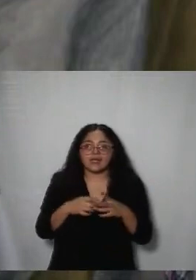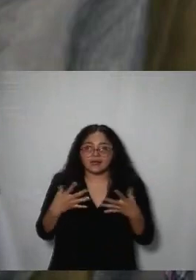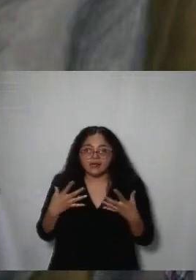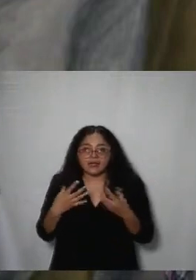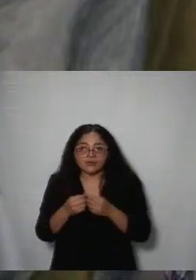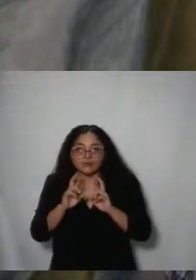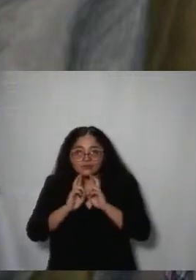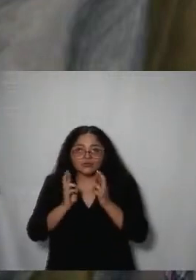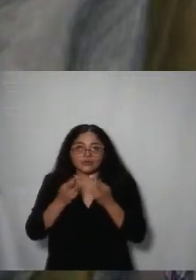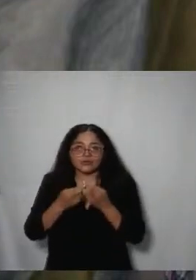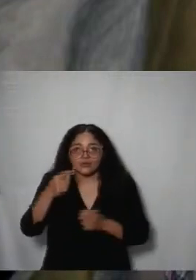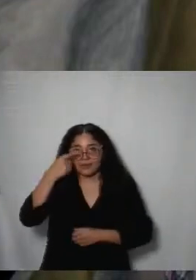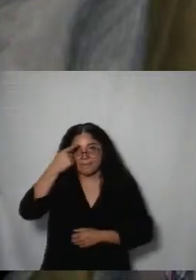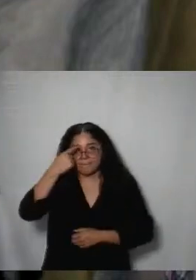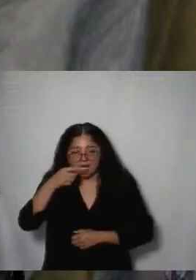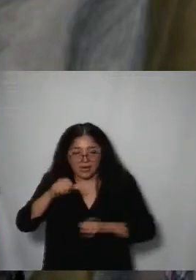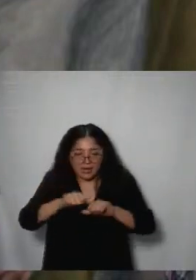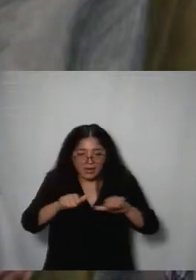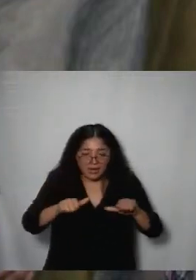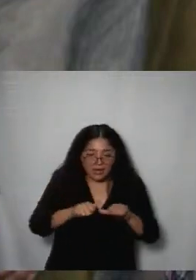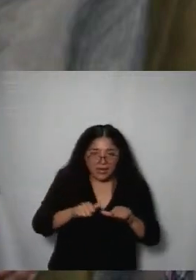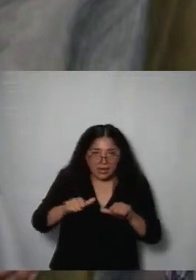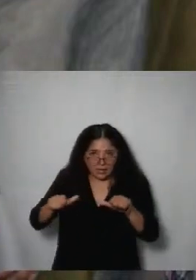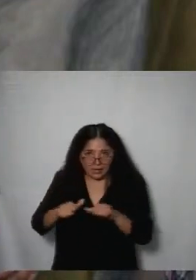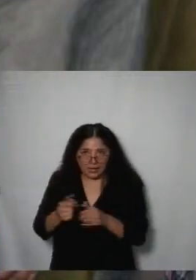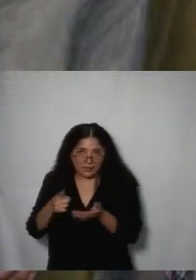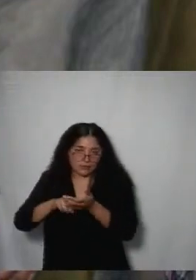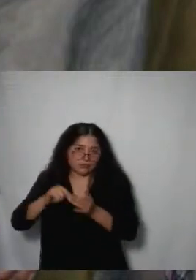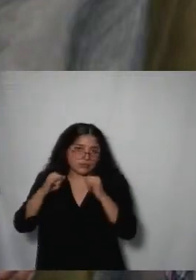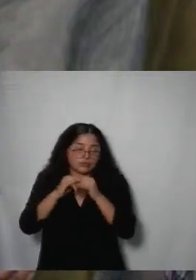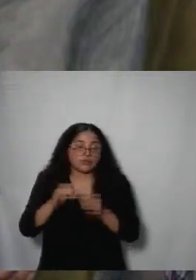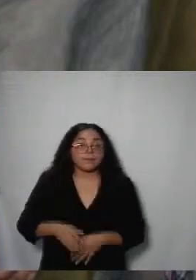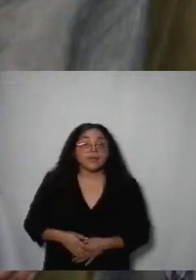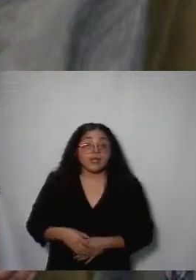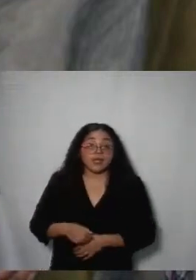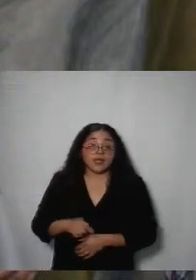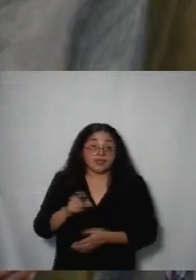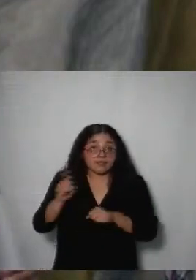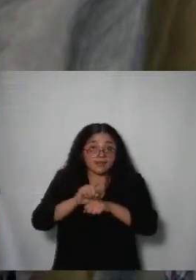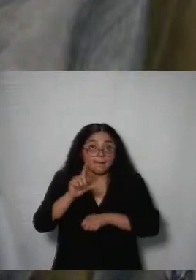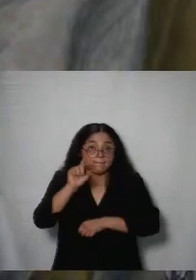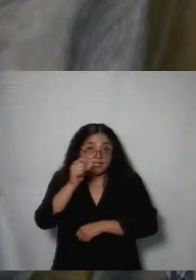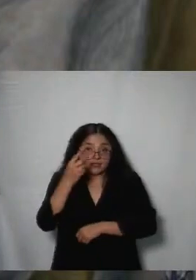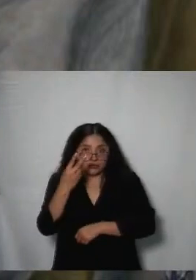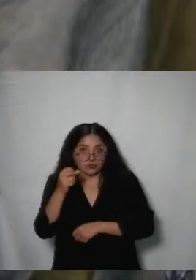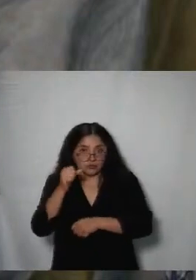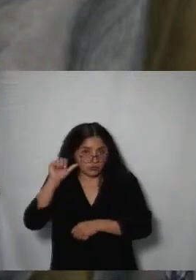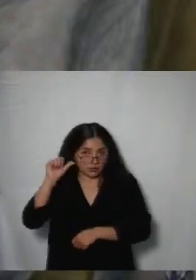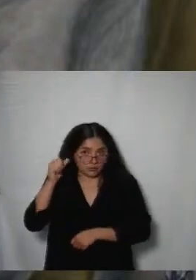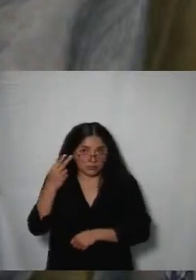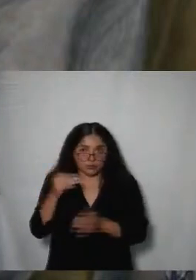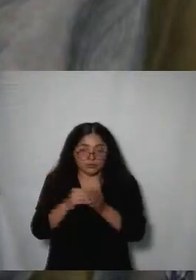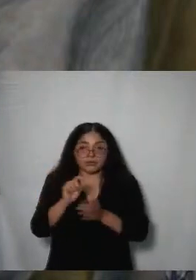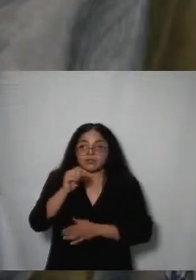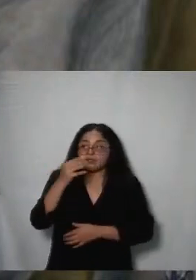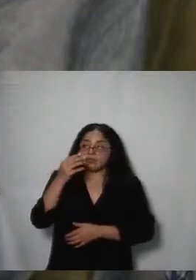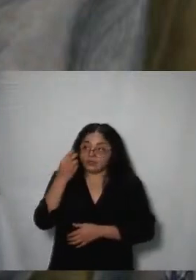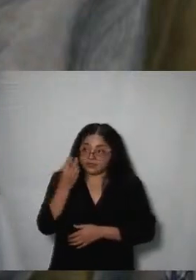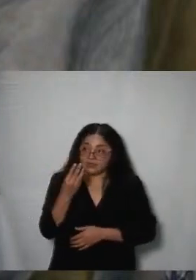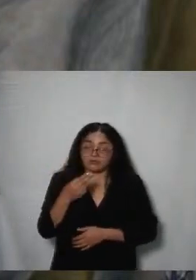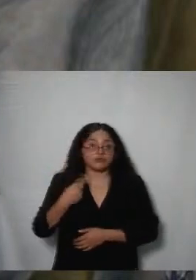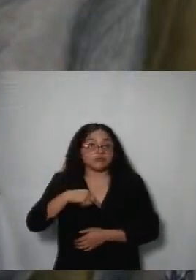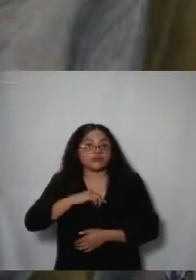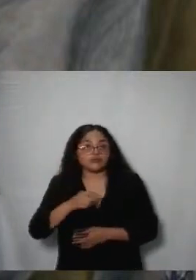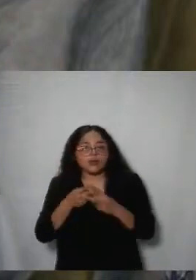coordinación de la secretaria ejecutiva las diversas áreas desde el día 22 de agosto del año pasado empezaron las primeras mesas de